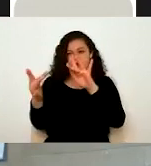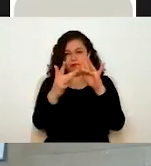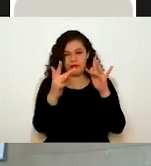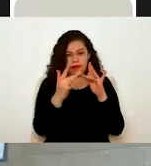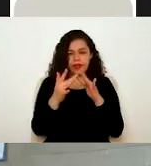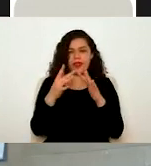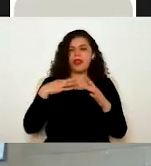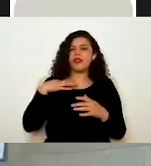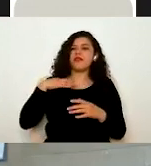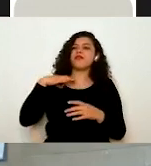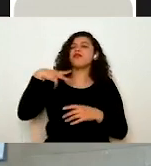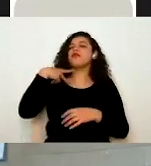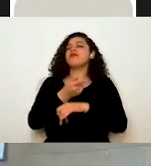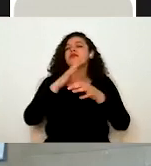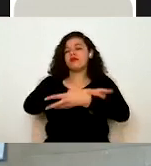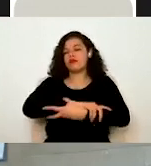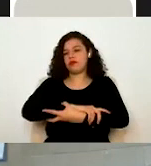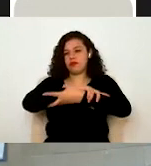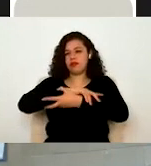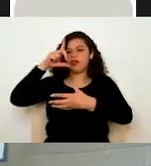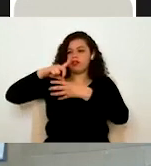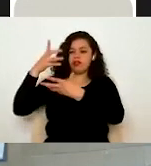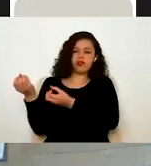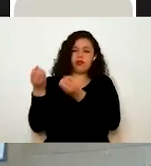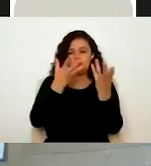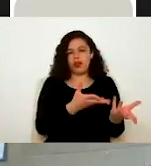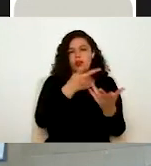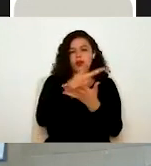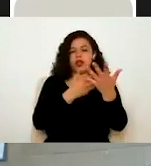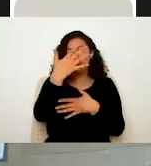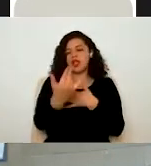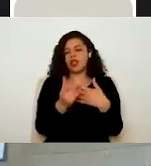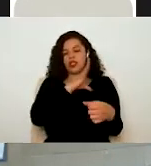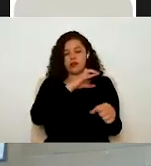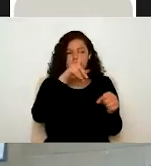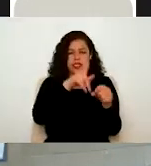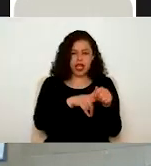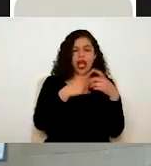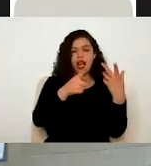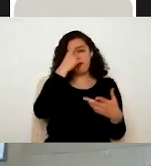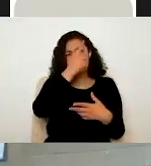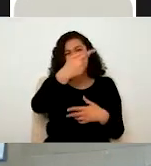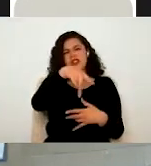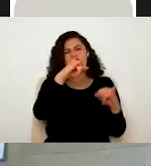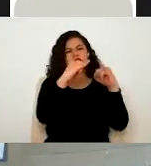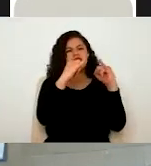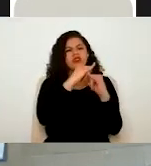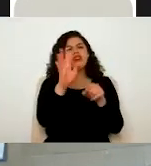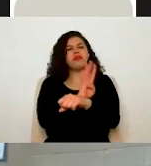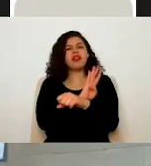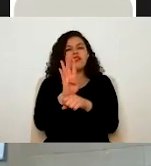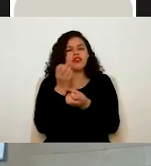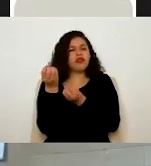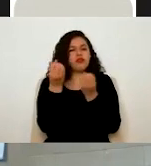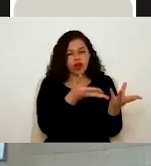voluntariado, las alianzas, los donativos, proyectos especiales, todo aquello que sea en beneficio de las instituciones. Y bueno,